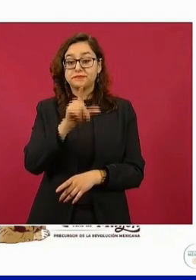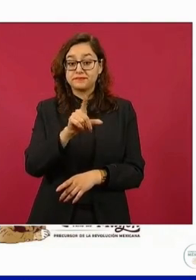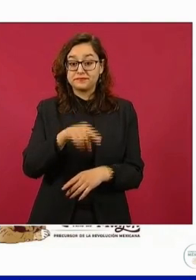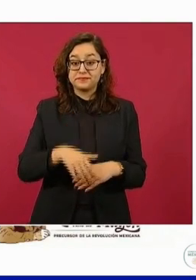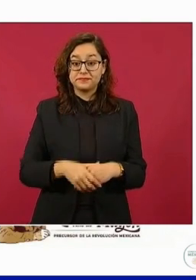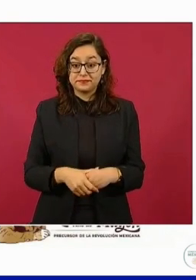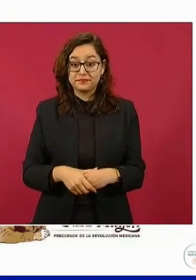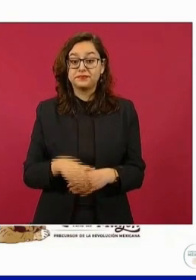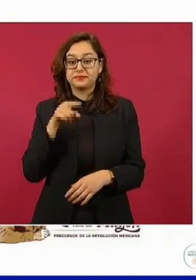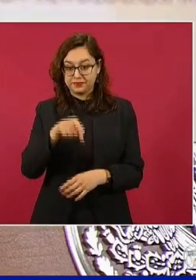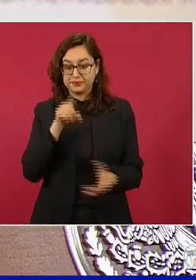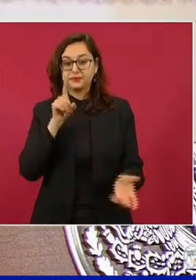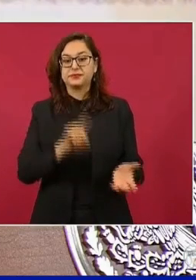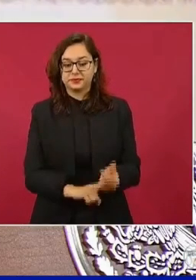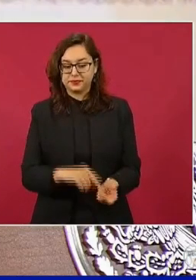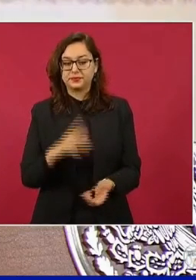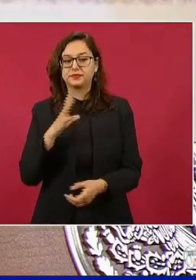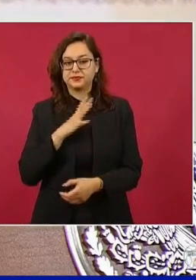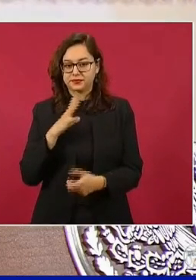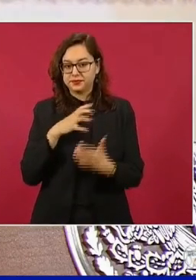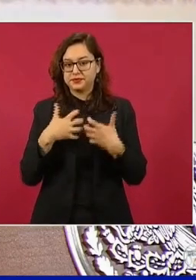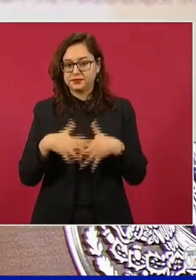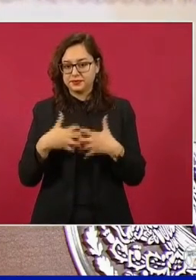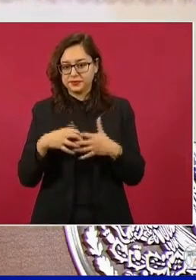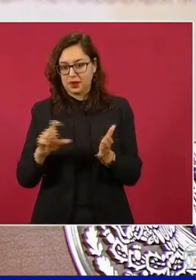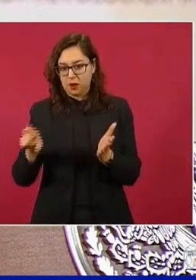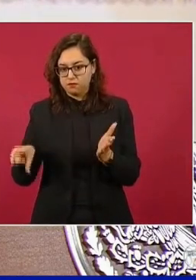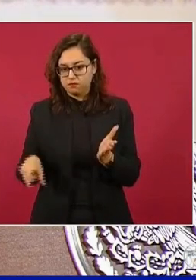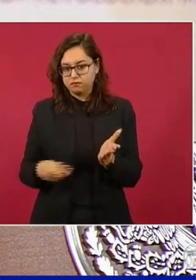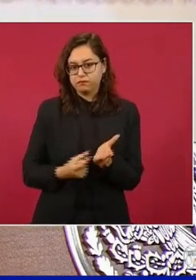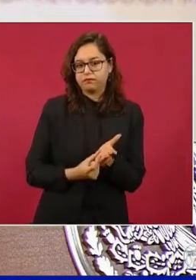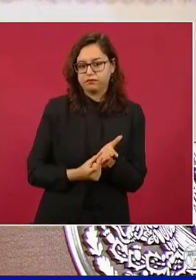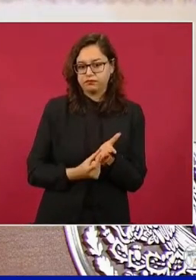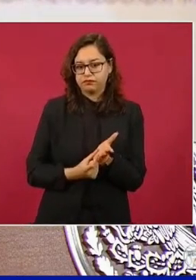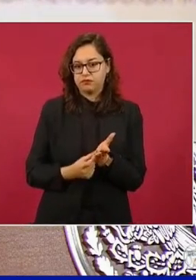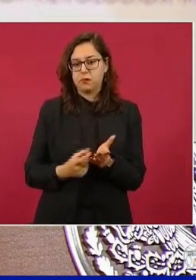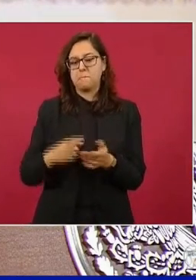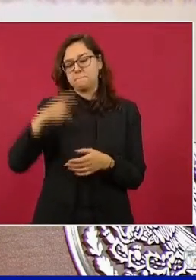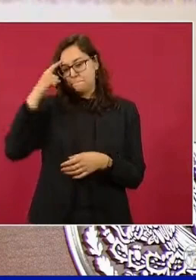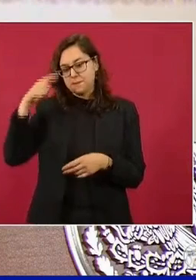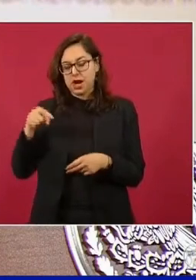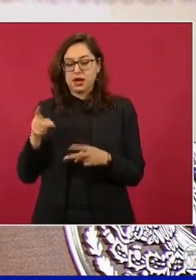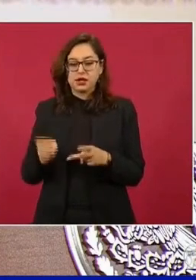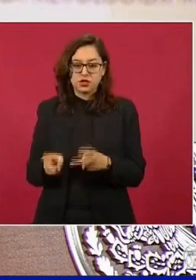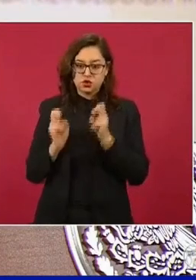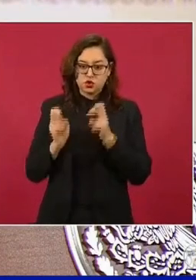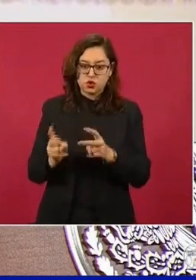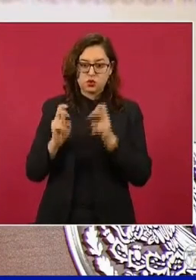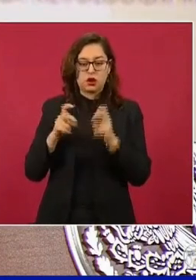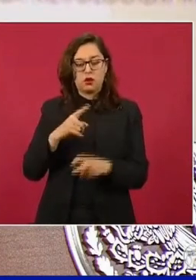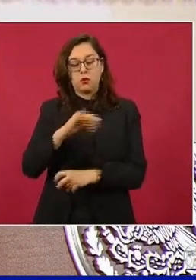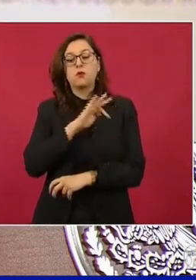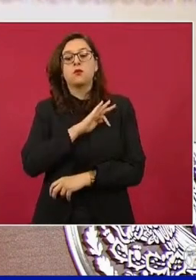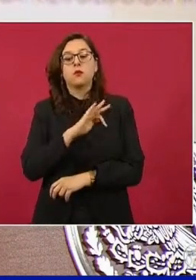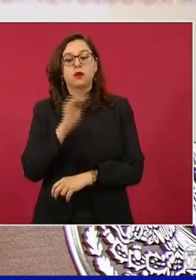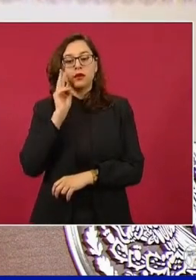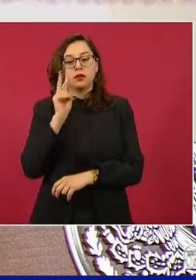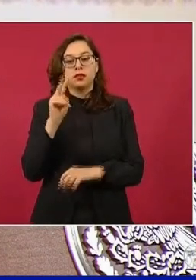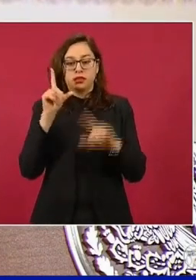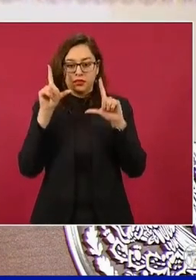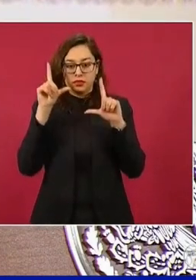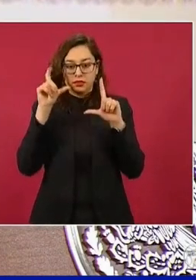encontramos un rastrillo, un alterador en el pulsador, ahí estamos mostrando una fotografía de este